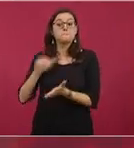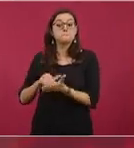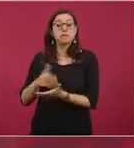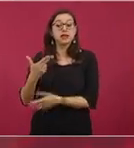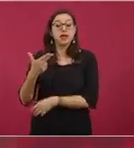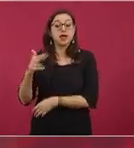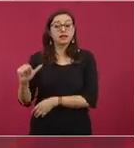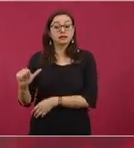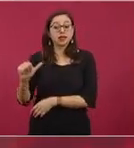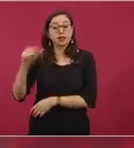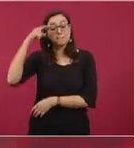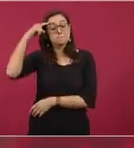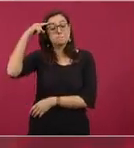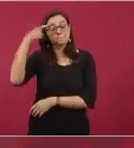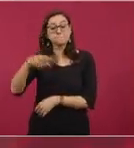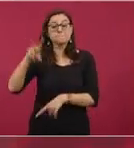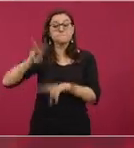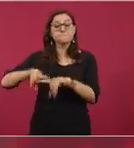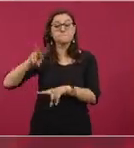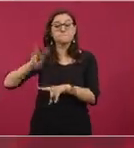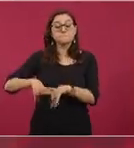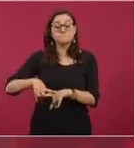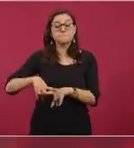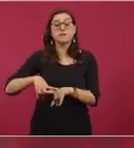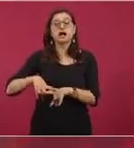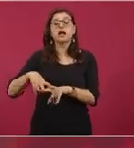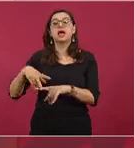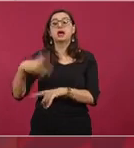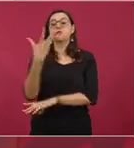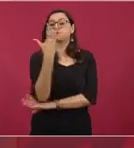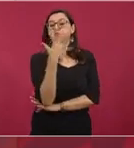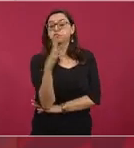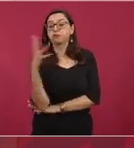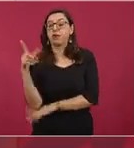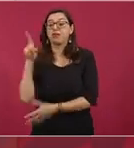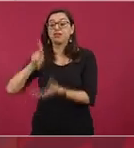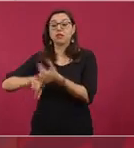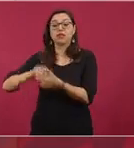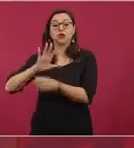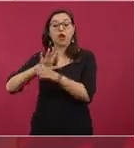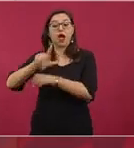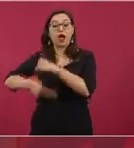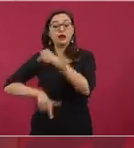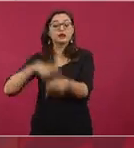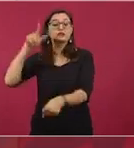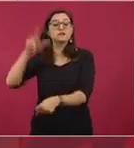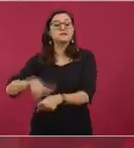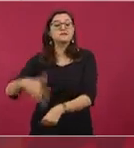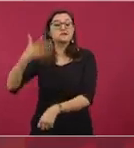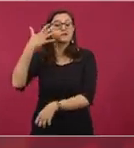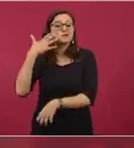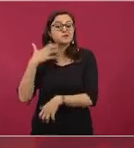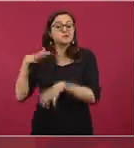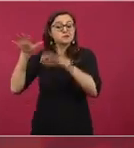parque del jaguar, se va a reforestar completo. Cerca de ahí,